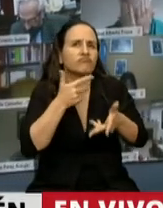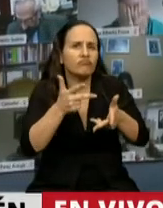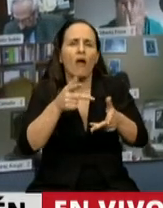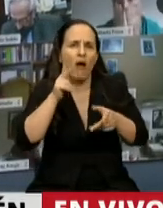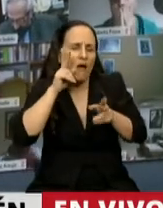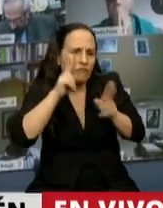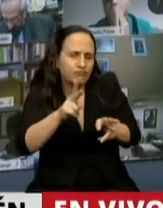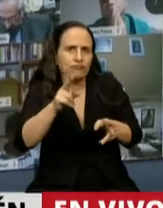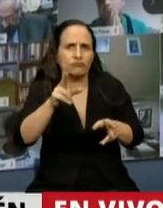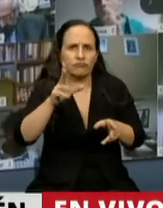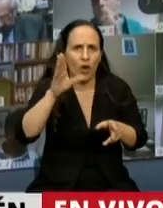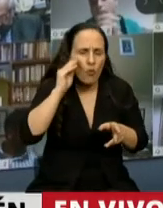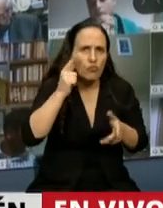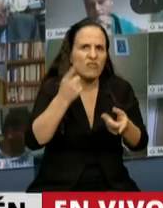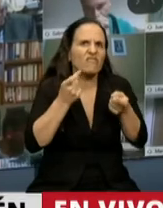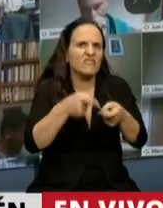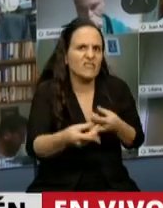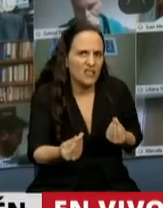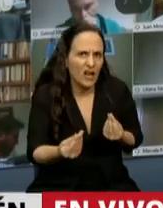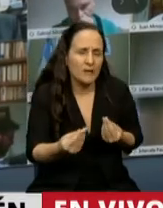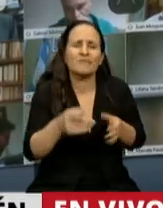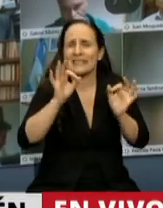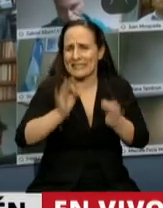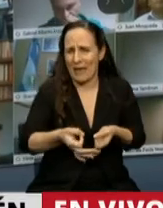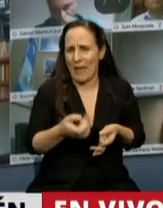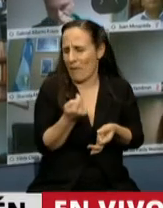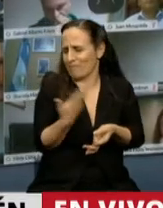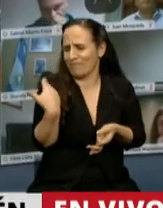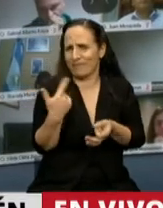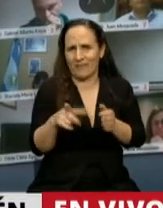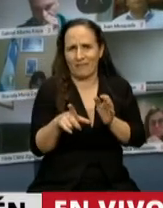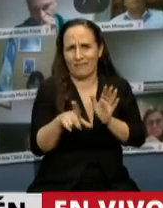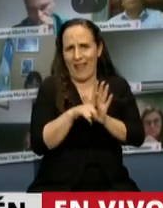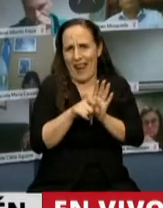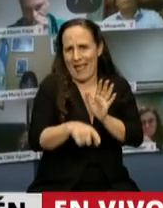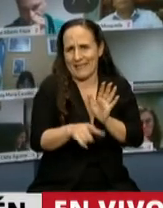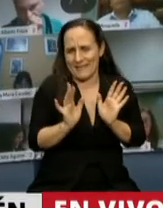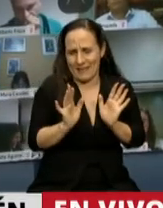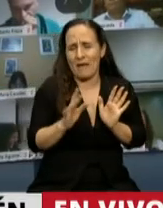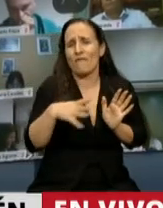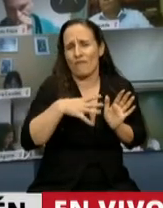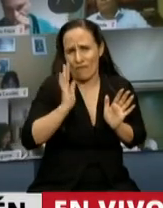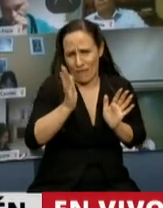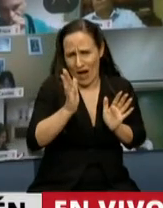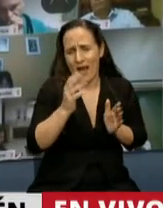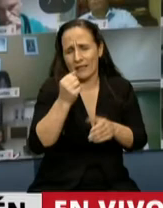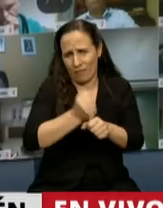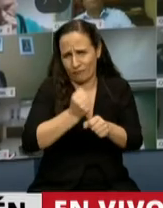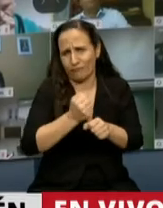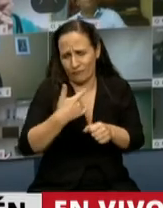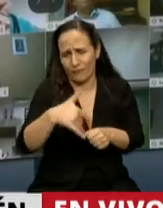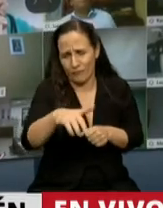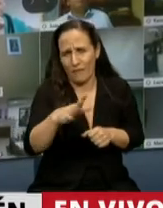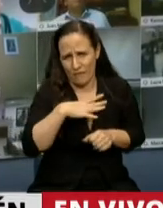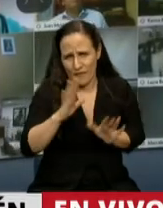Sabemos que en nuestro país la legislación es muy reciente y por supuesto queda muchísimo por trabajar. Y eso